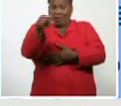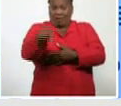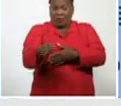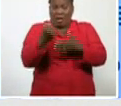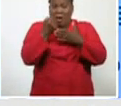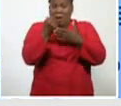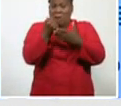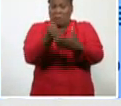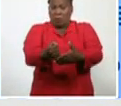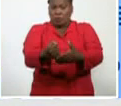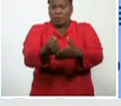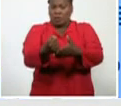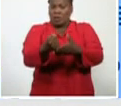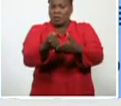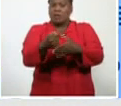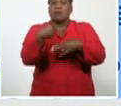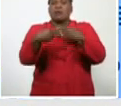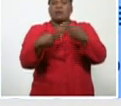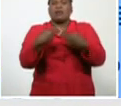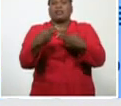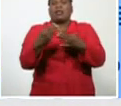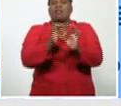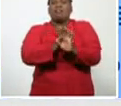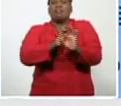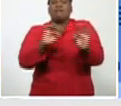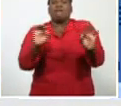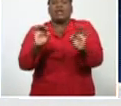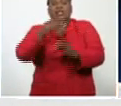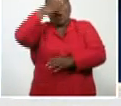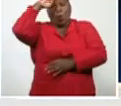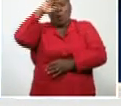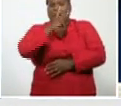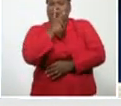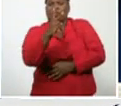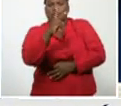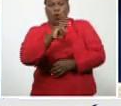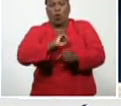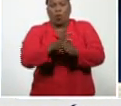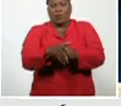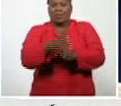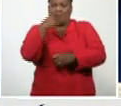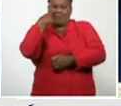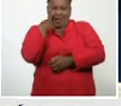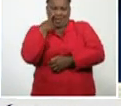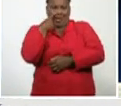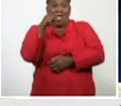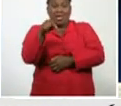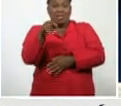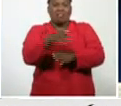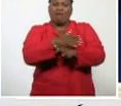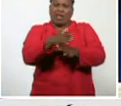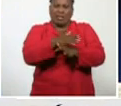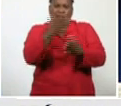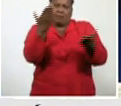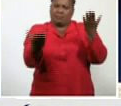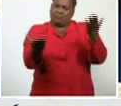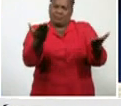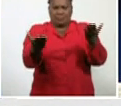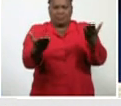que hacen, único o no, al protocolo cubano? Bueno, ahí hay que diferenciar, porque,